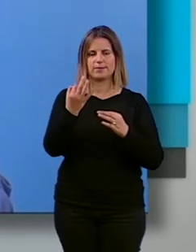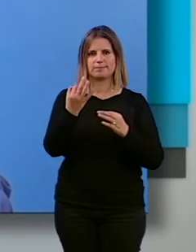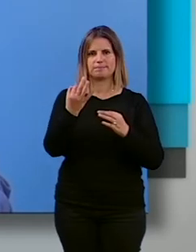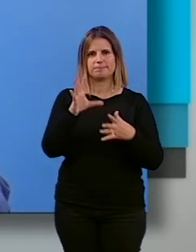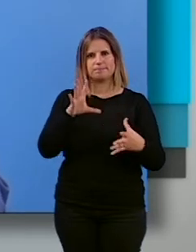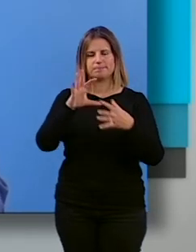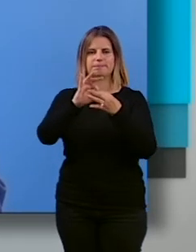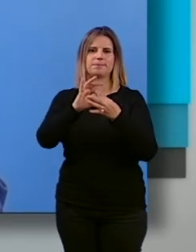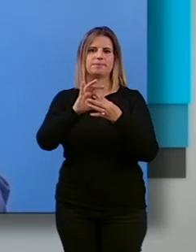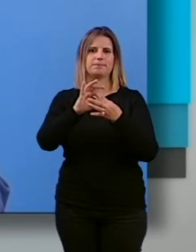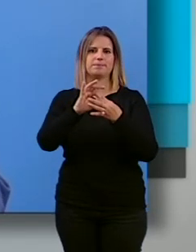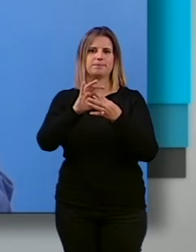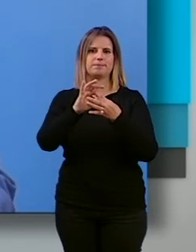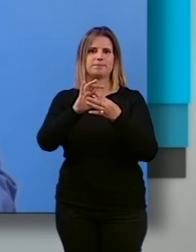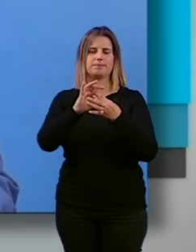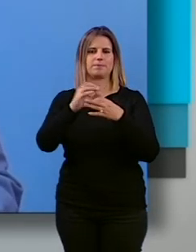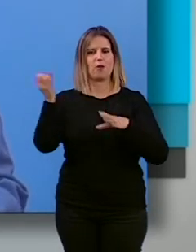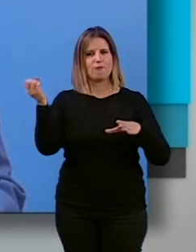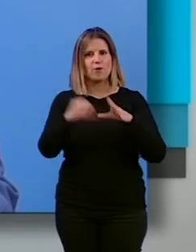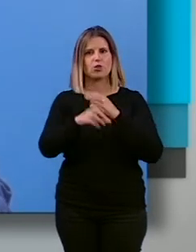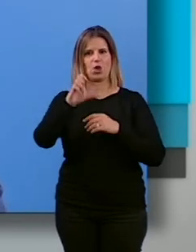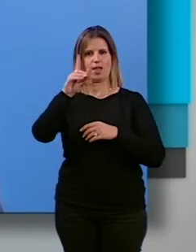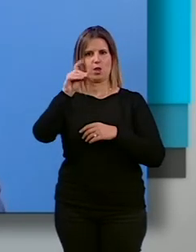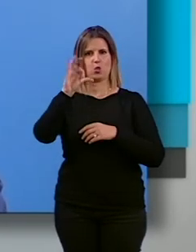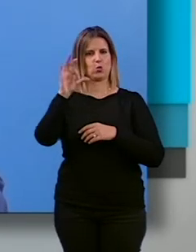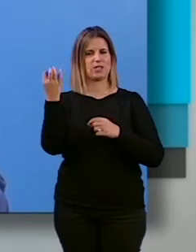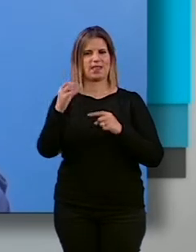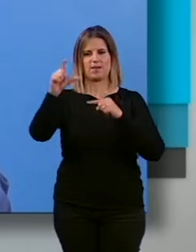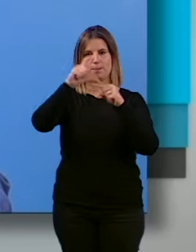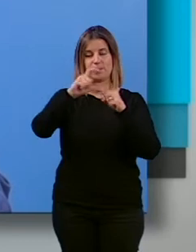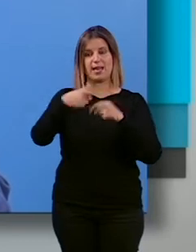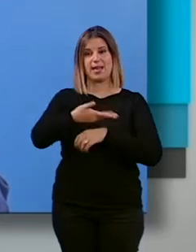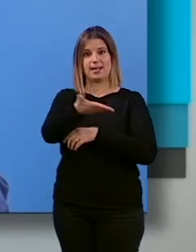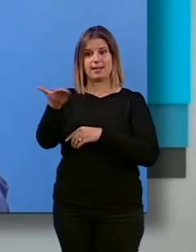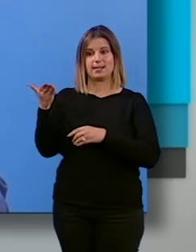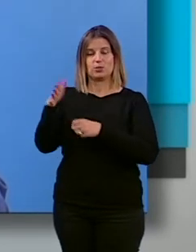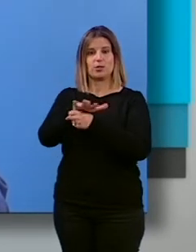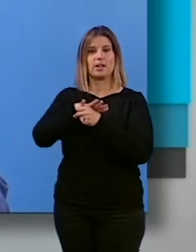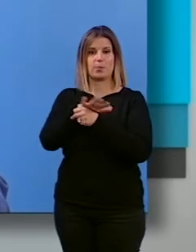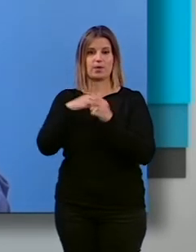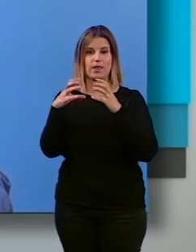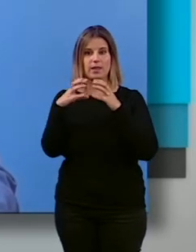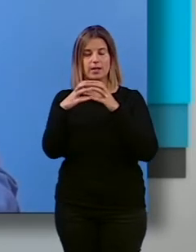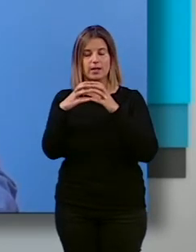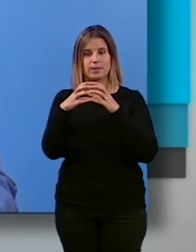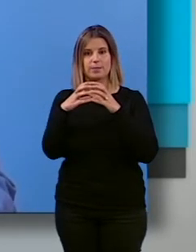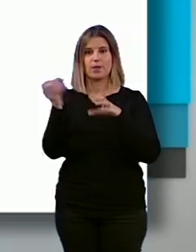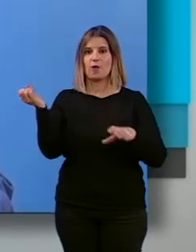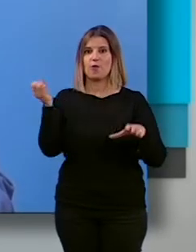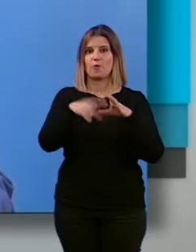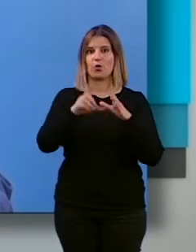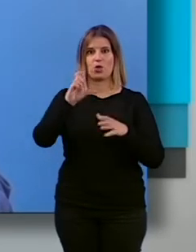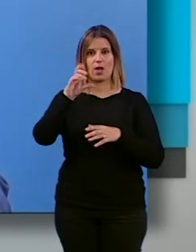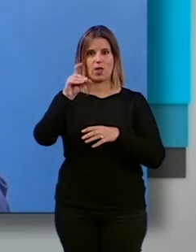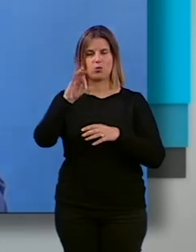correspondientes a las ejecuciones de los fondos EDUCI, mientras que en el resto de la provincia los fondos EDUCI